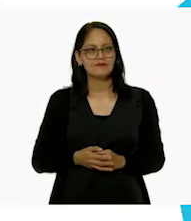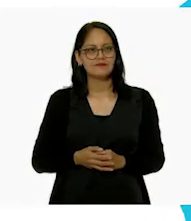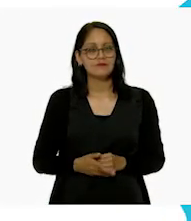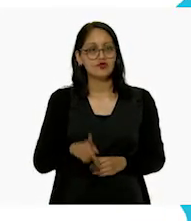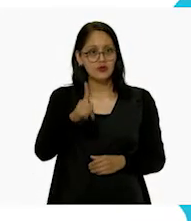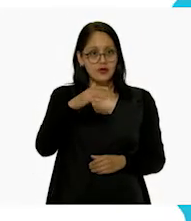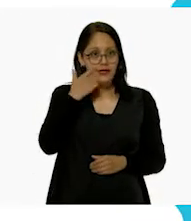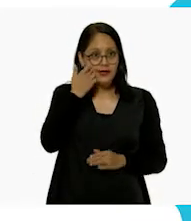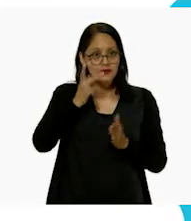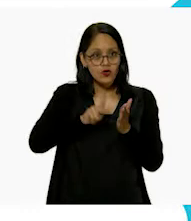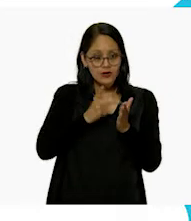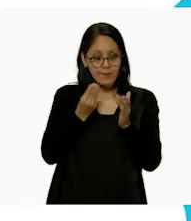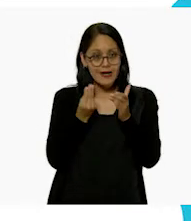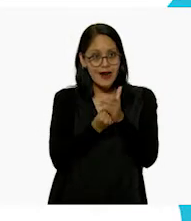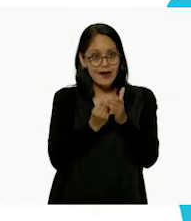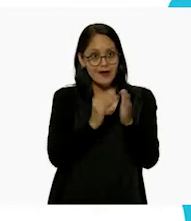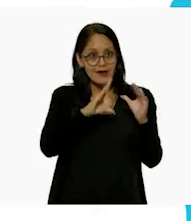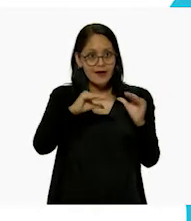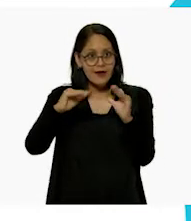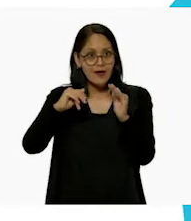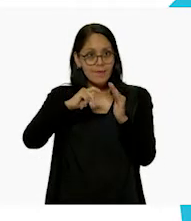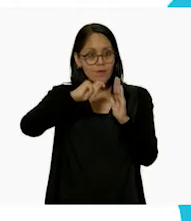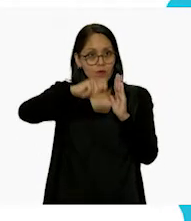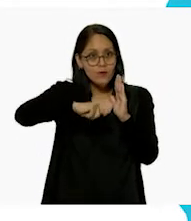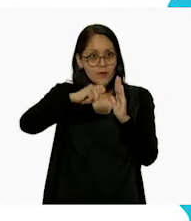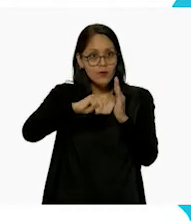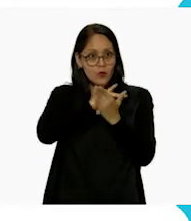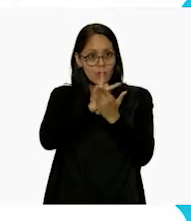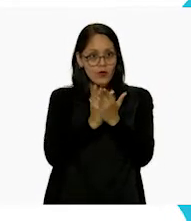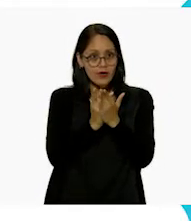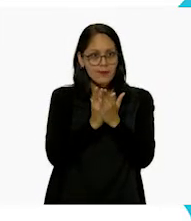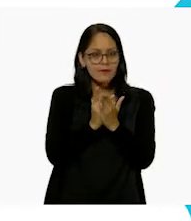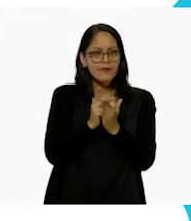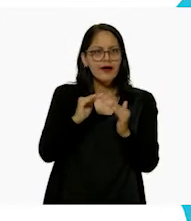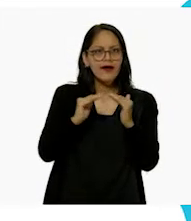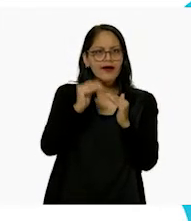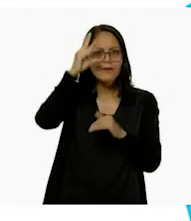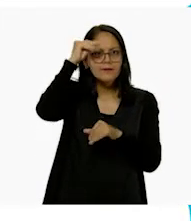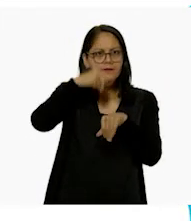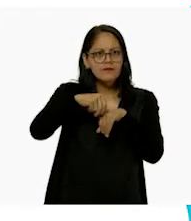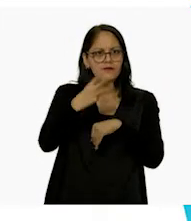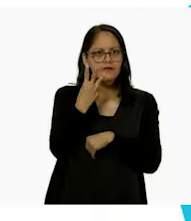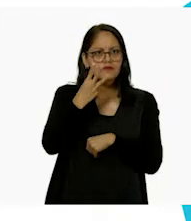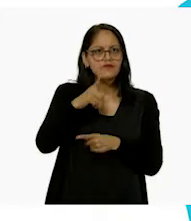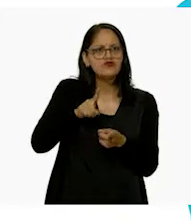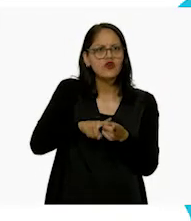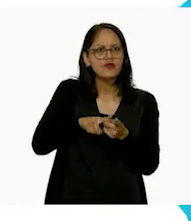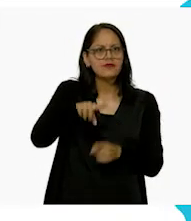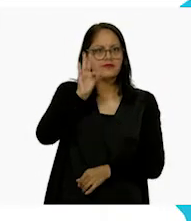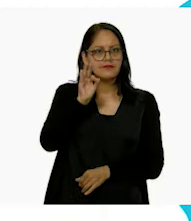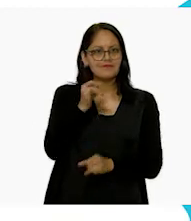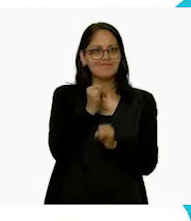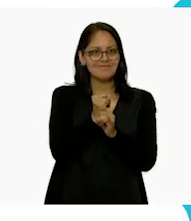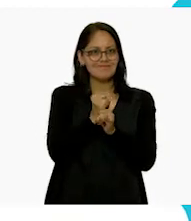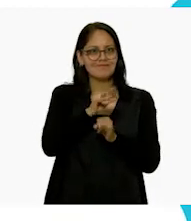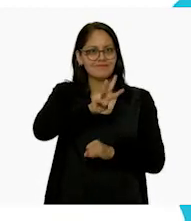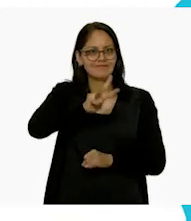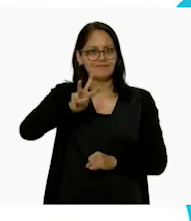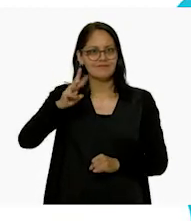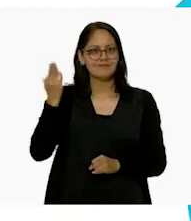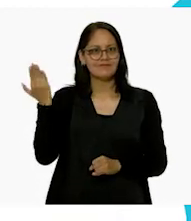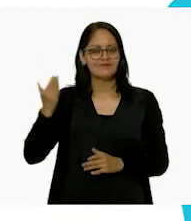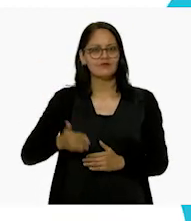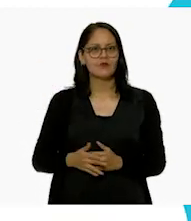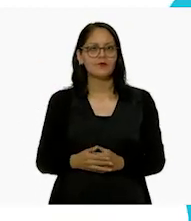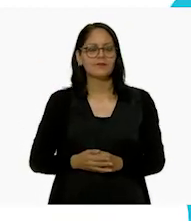Si quieres volver a ver los programas de Aprende en Casa 3, los puedes encontrar en la siguiente liga. Aprende en Casa.cep